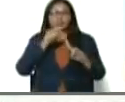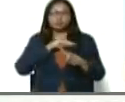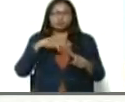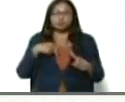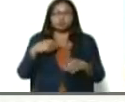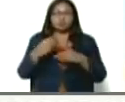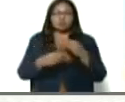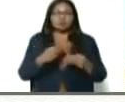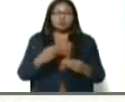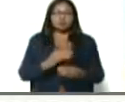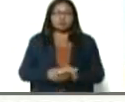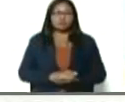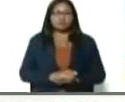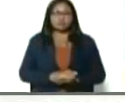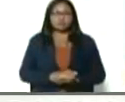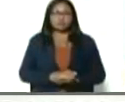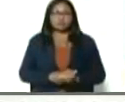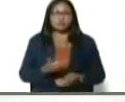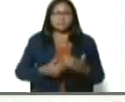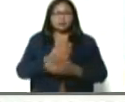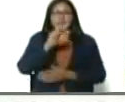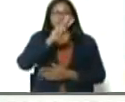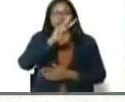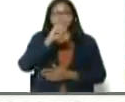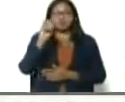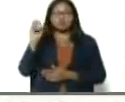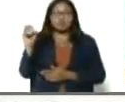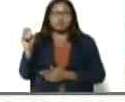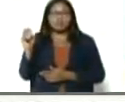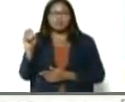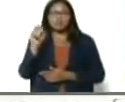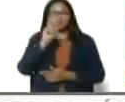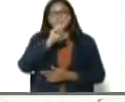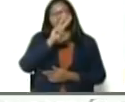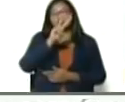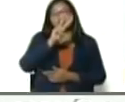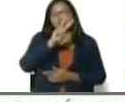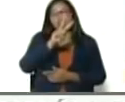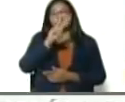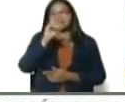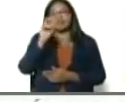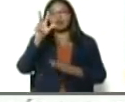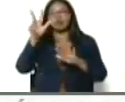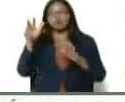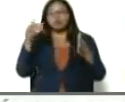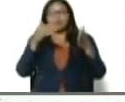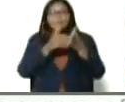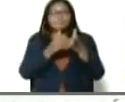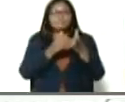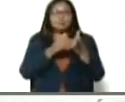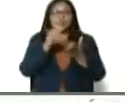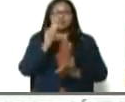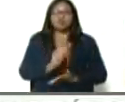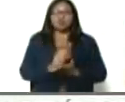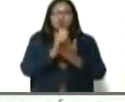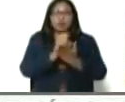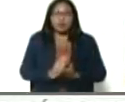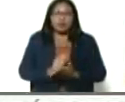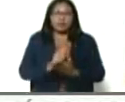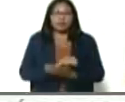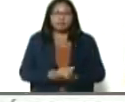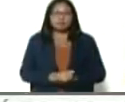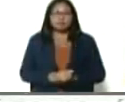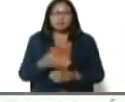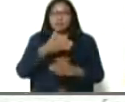llegar, a, más de 208 mil toneladas, entre todas las especies, de pescado, bien